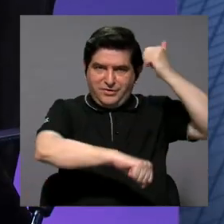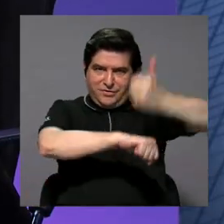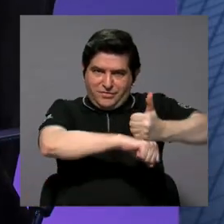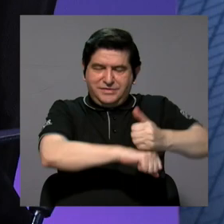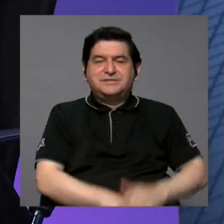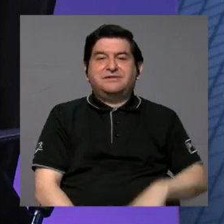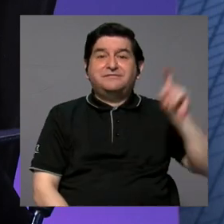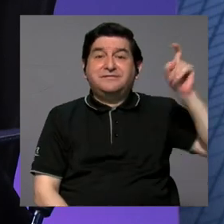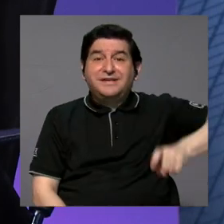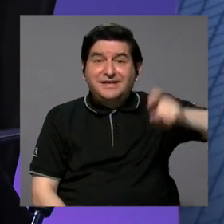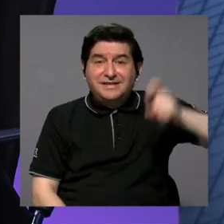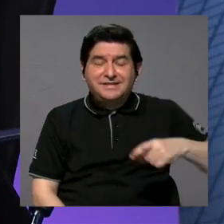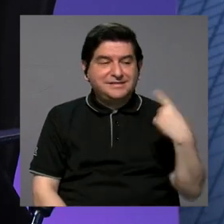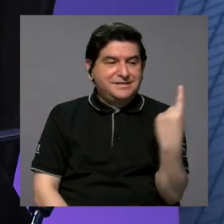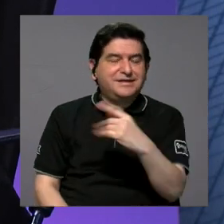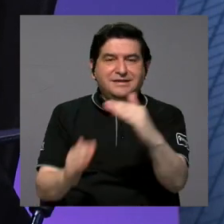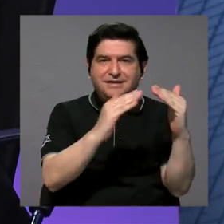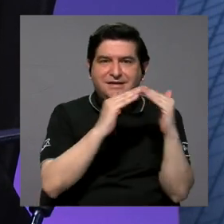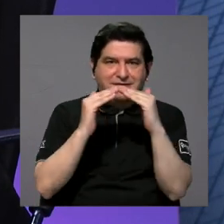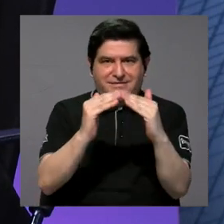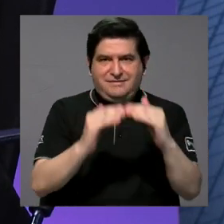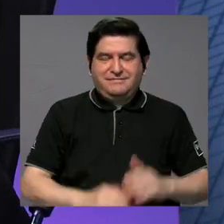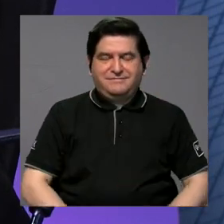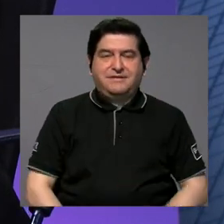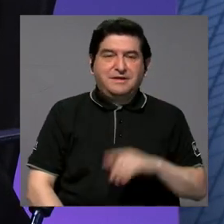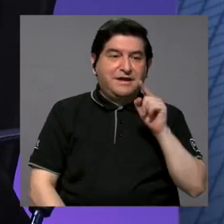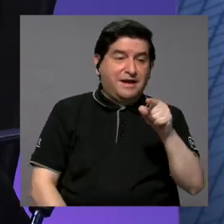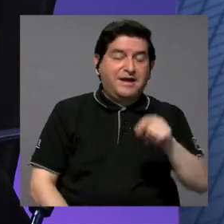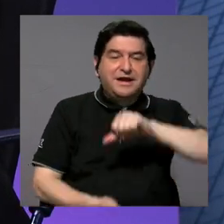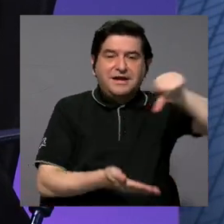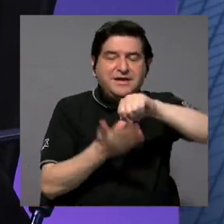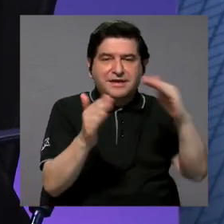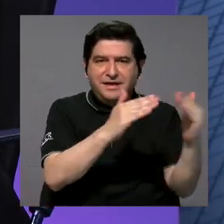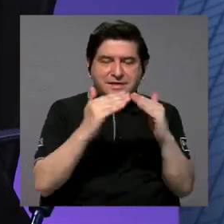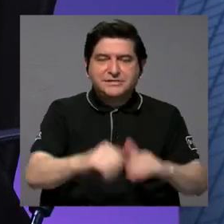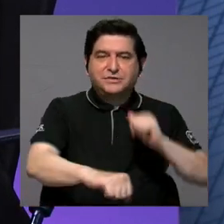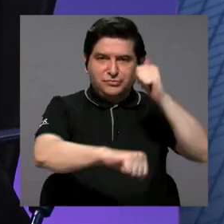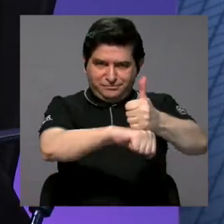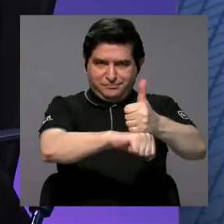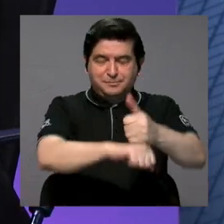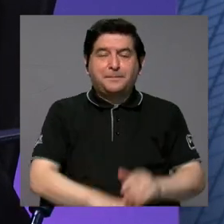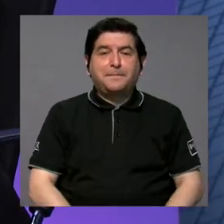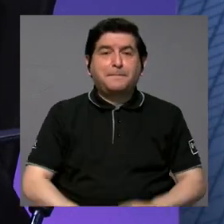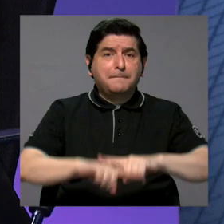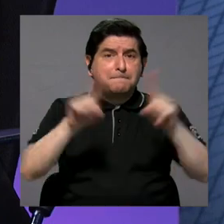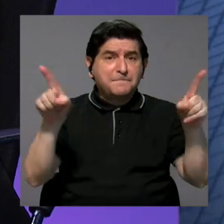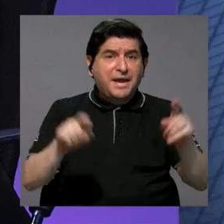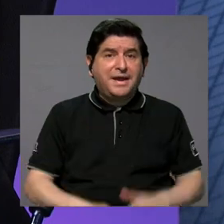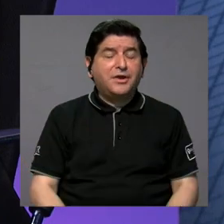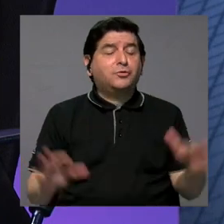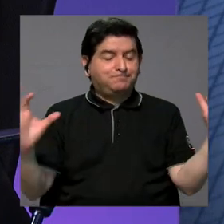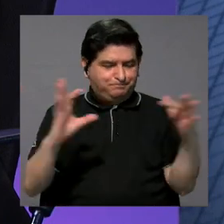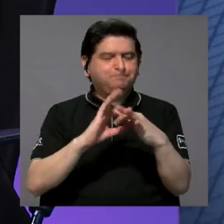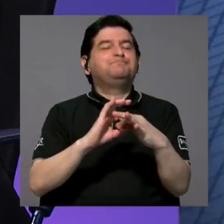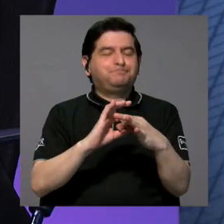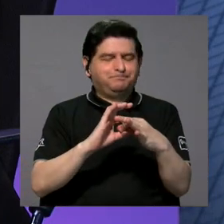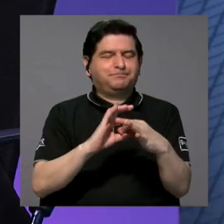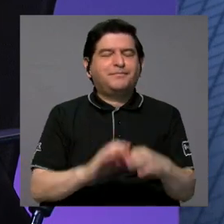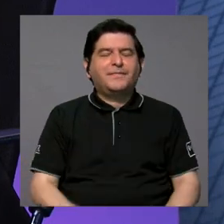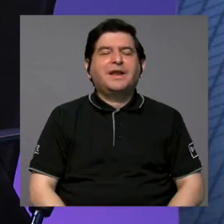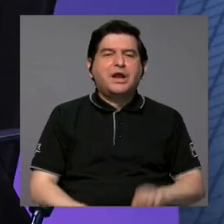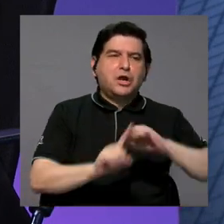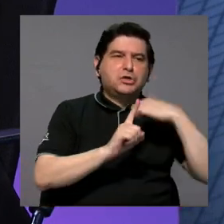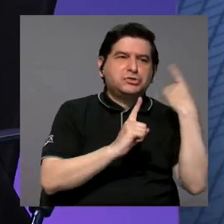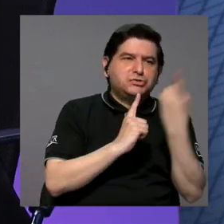la mesa las necesidades de cada comunidad o cada localidad donde están los centros cívicos. Pero en todo caso va a ser la articulación. La articulación sociedad